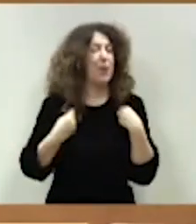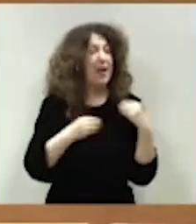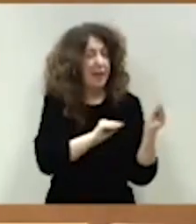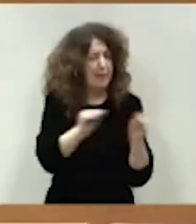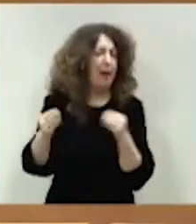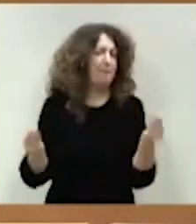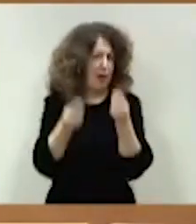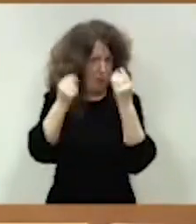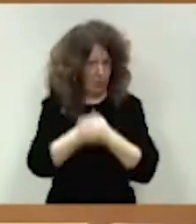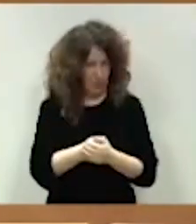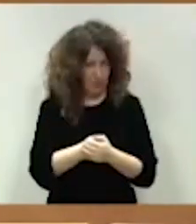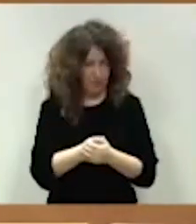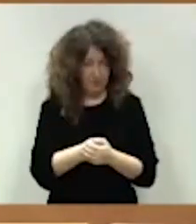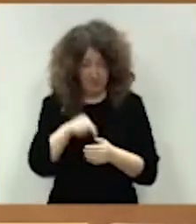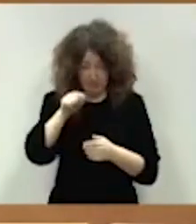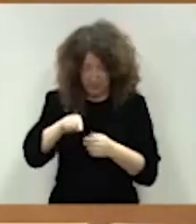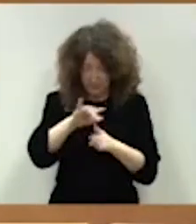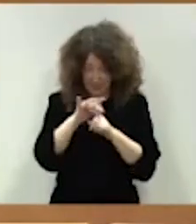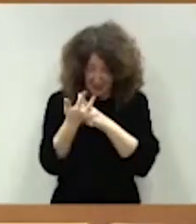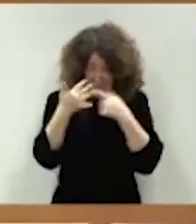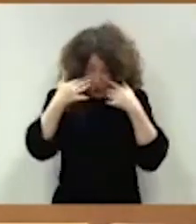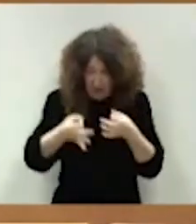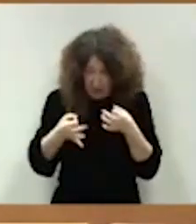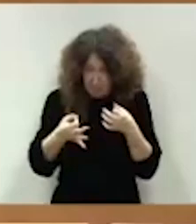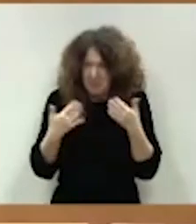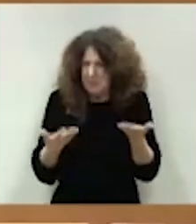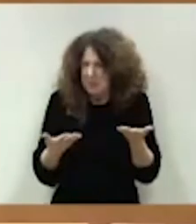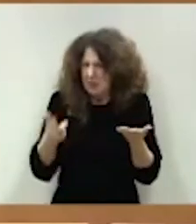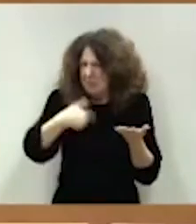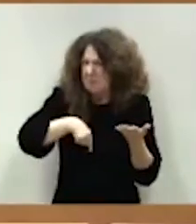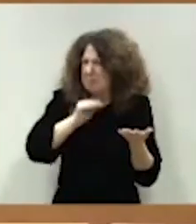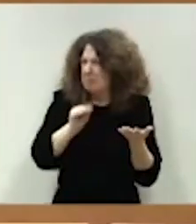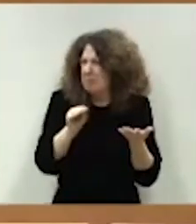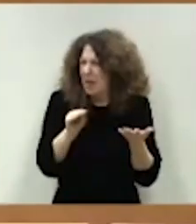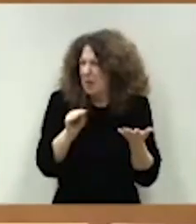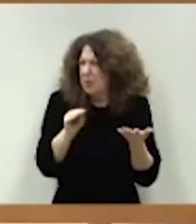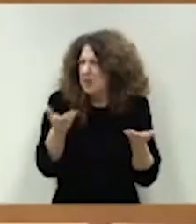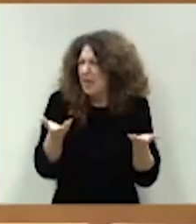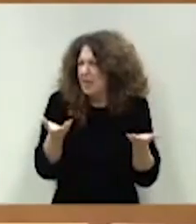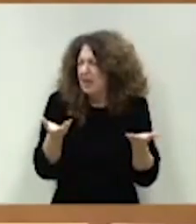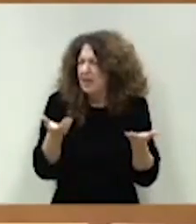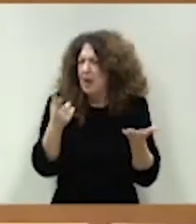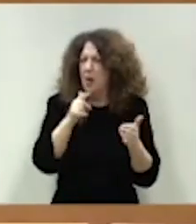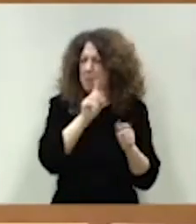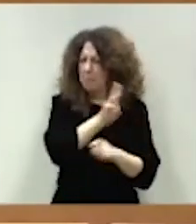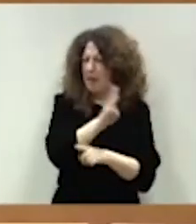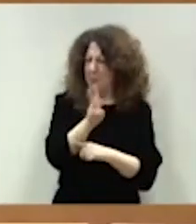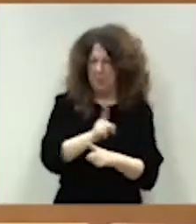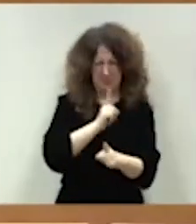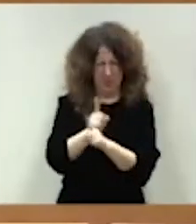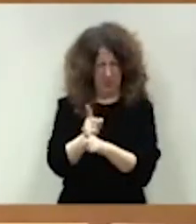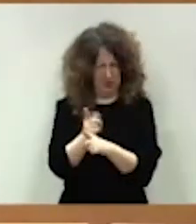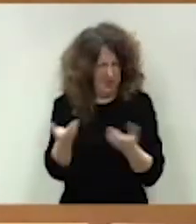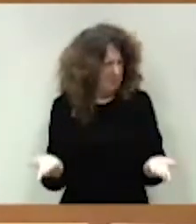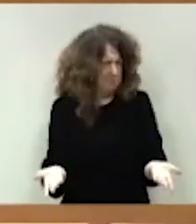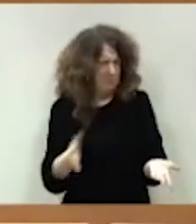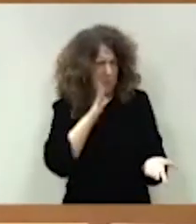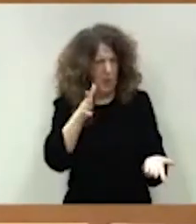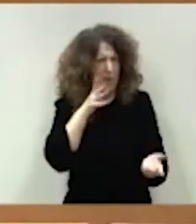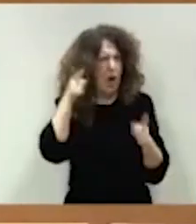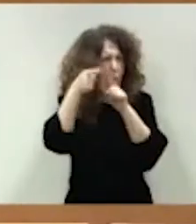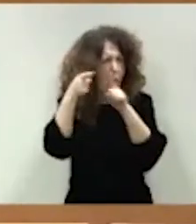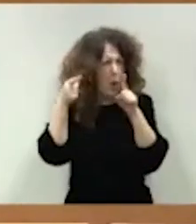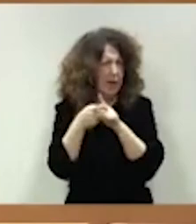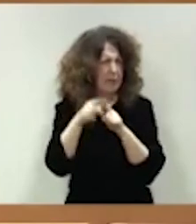Ante esta realidad, cabe preguntarse por qué el Partido Popular se va a oponer a unos objetivos de estabilidad